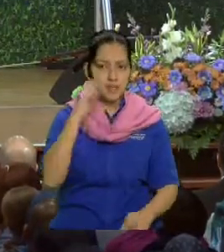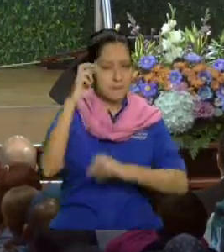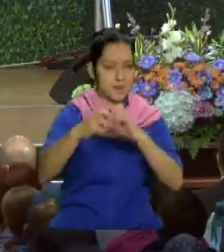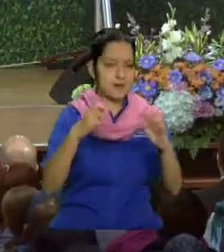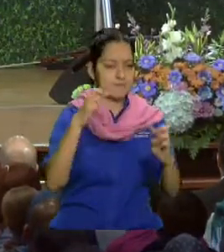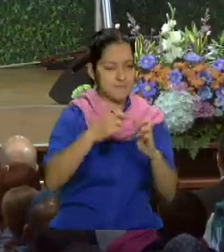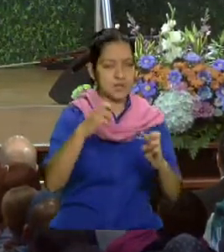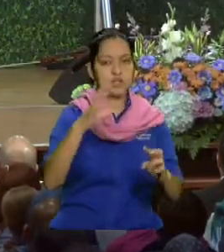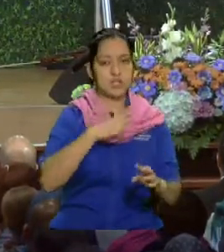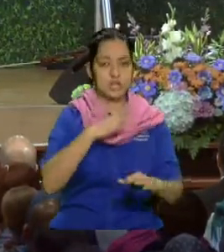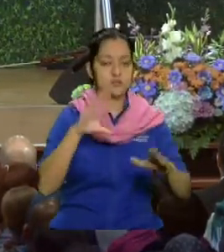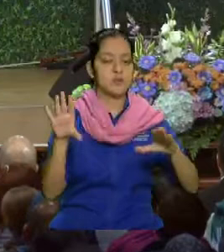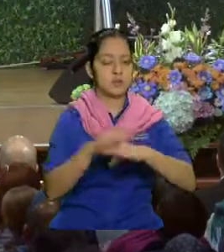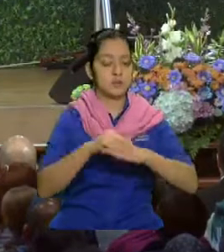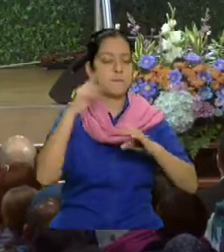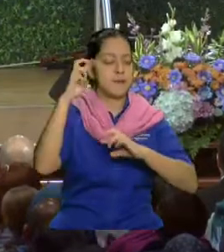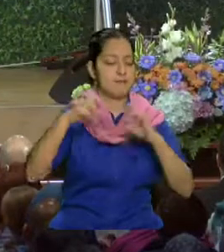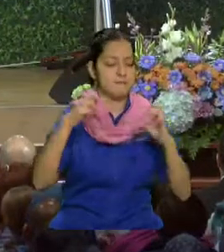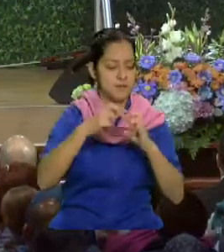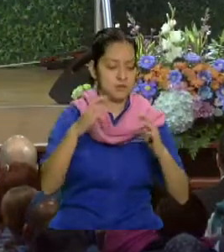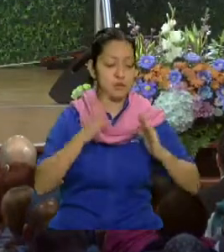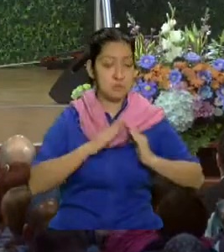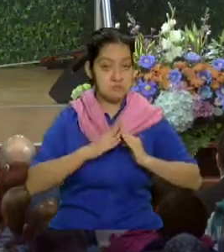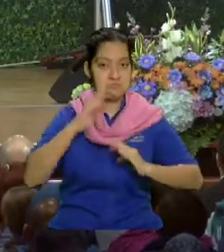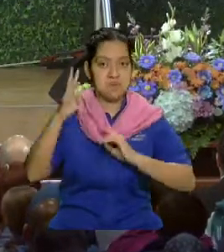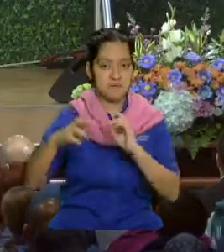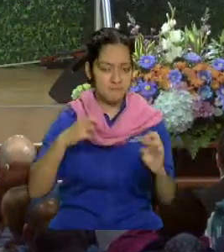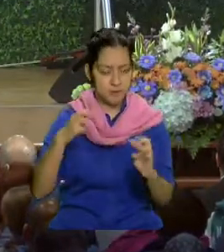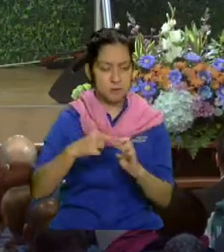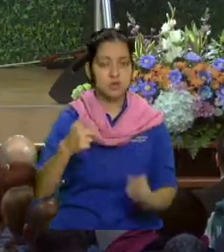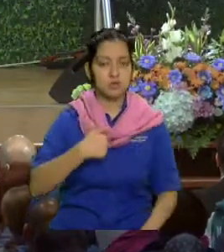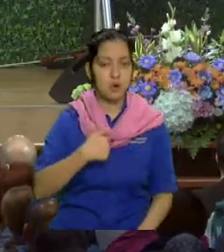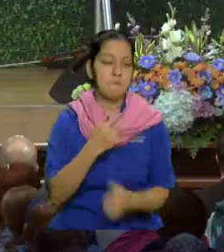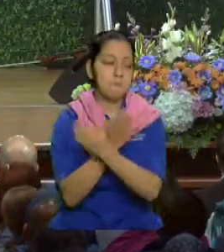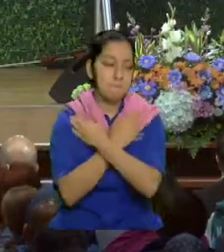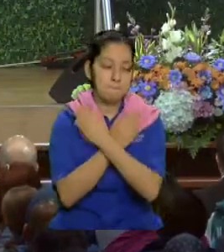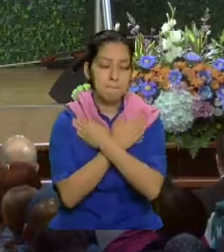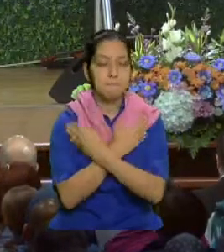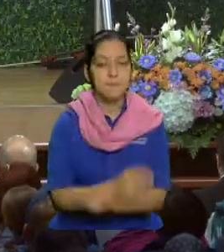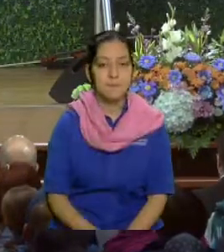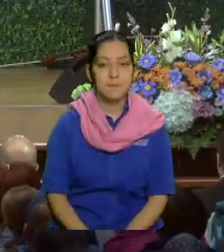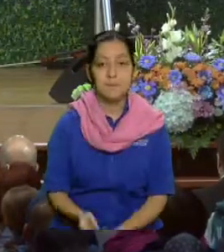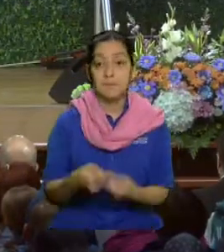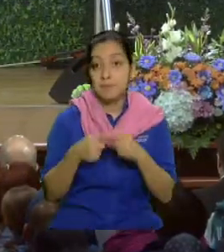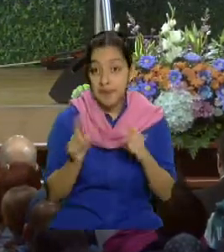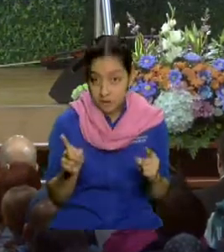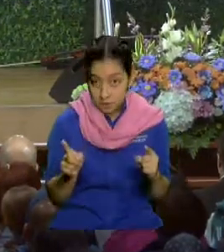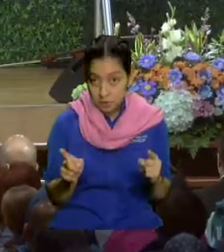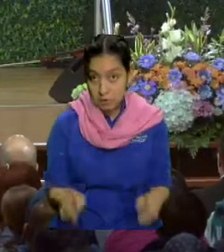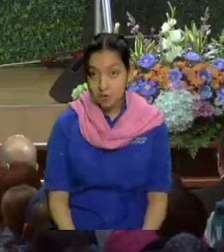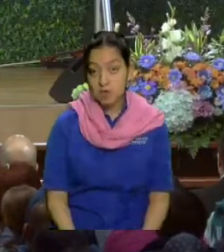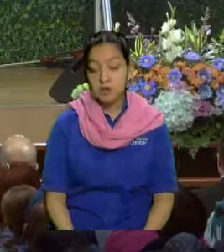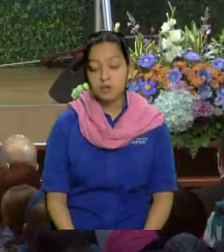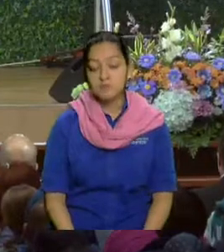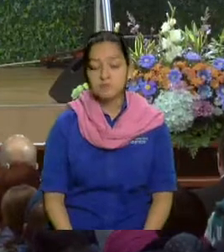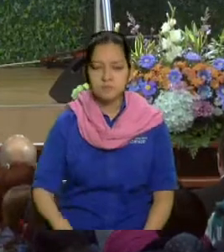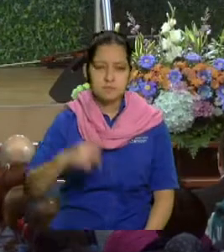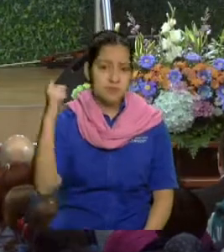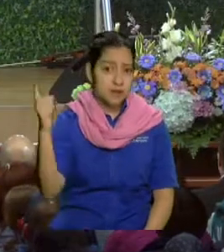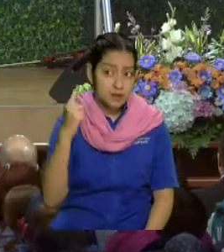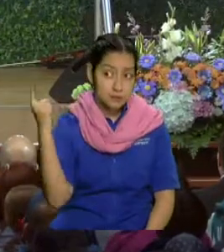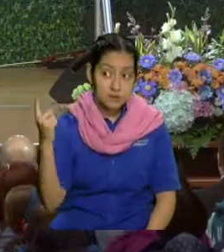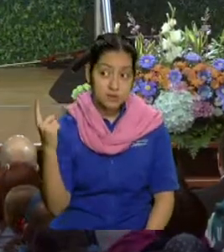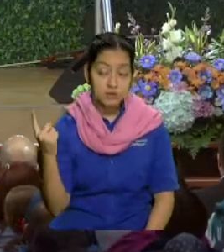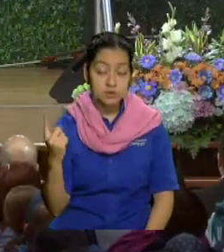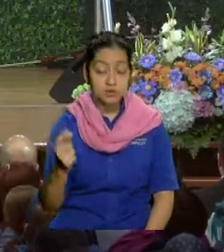y tiene su matrimonio perfecto y su hogar perfecto, yo lo felicito. Pero déjeme decirle que a todos los demás nos